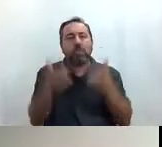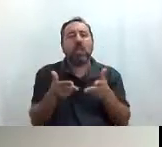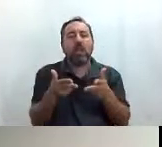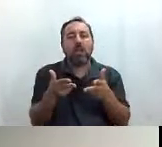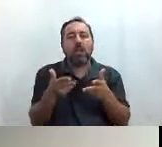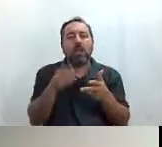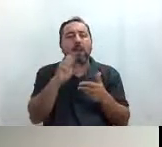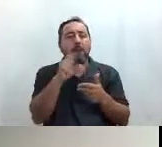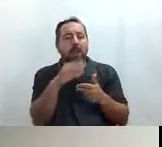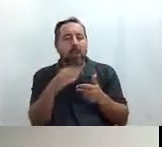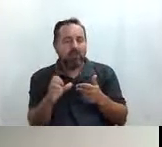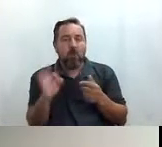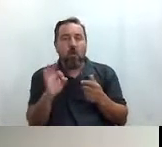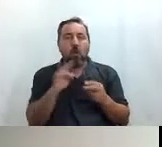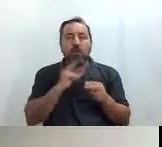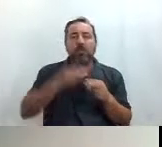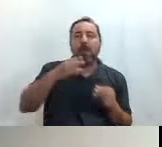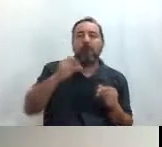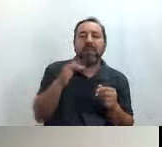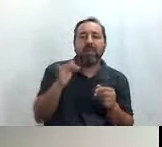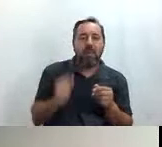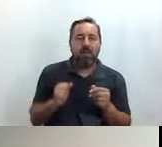Palace o el hotel Meliafemis